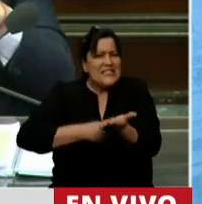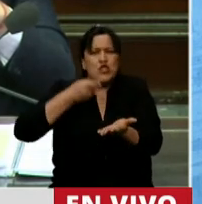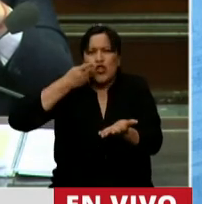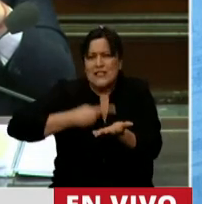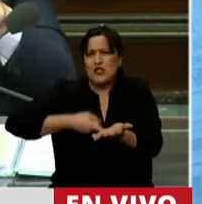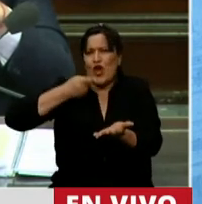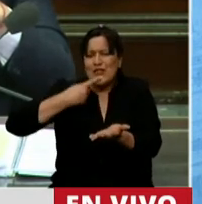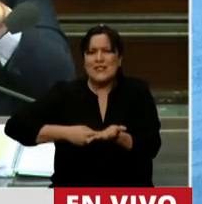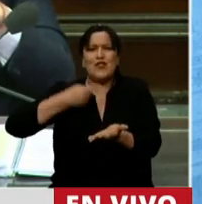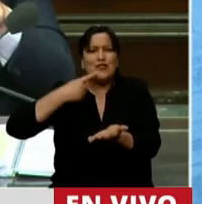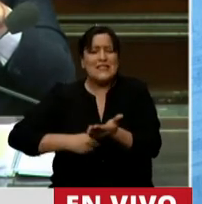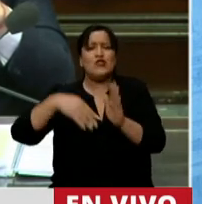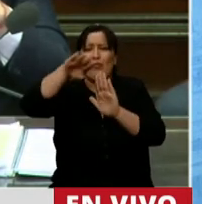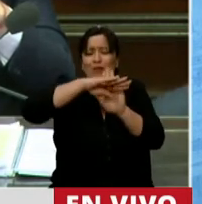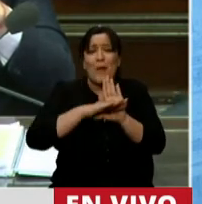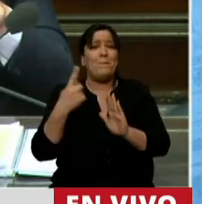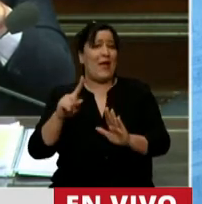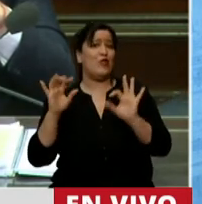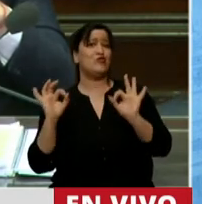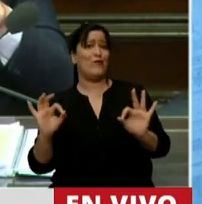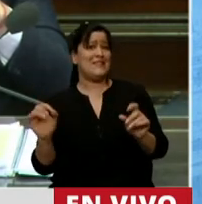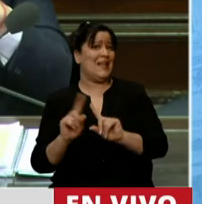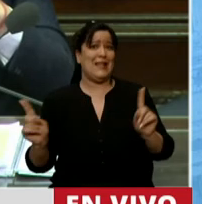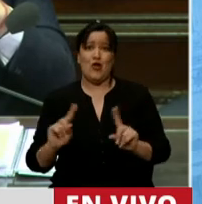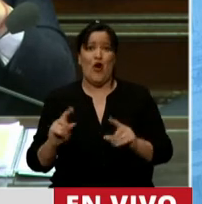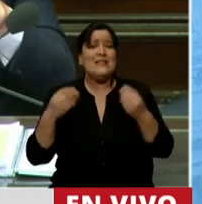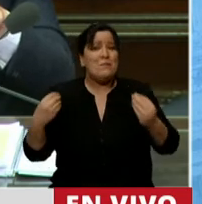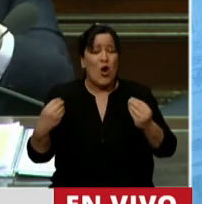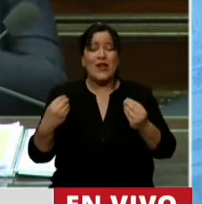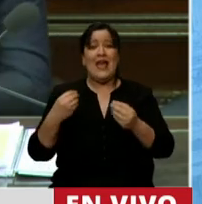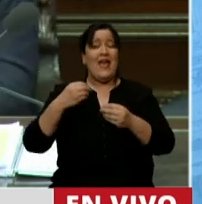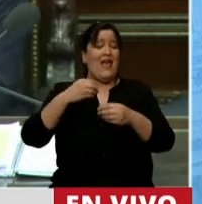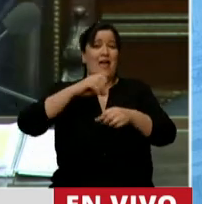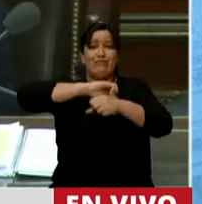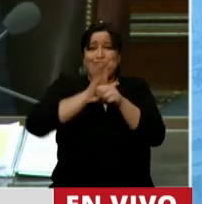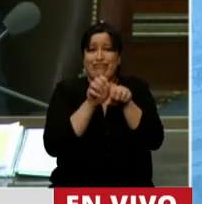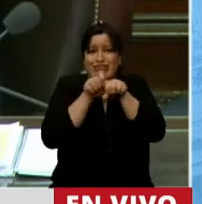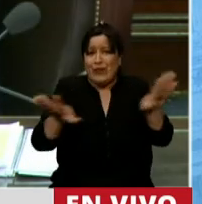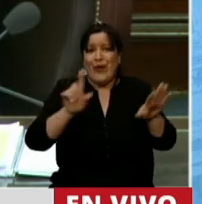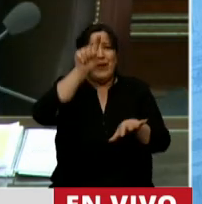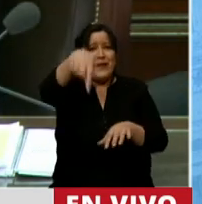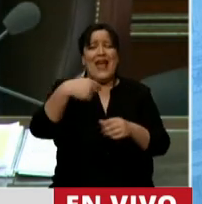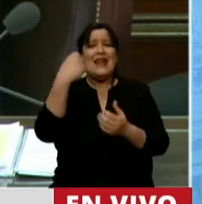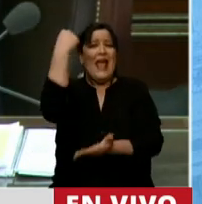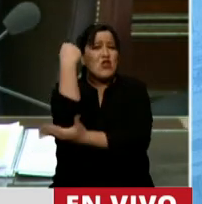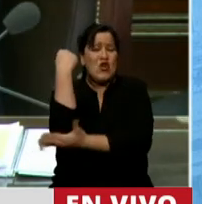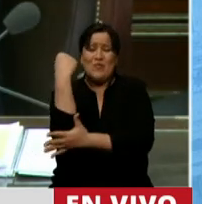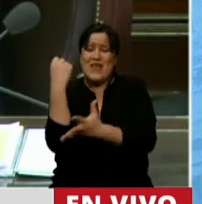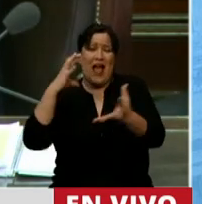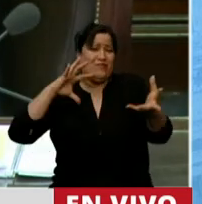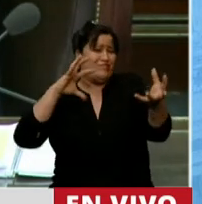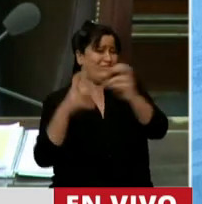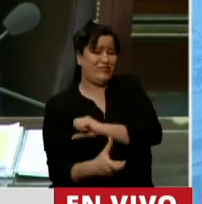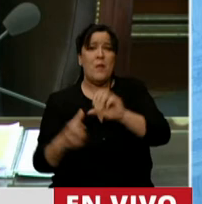medidas positivas son insuficientes porque la pandemia generó una profunda crisis económica en todo el mundo. Y en nuestra